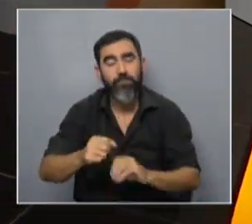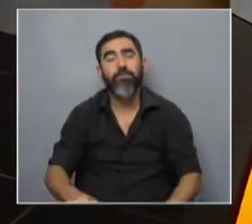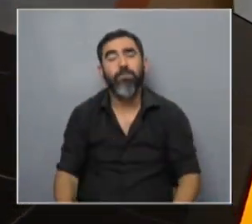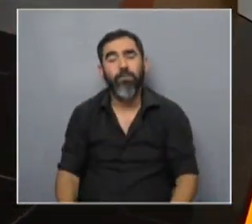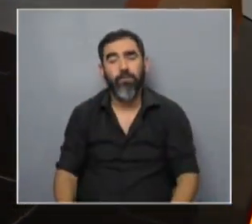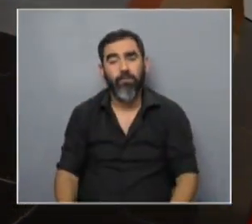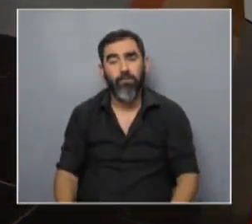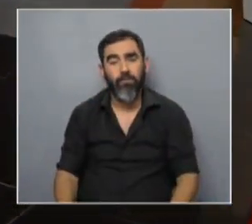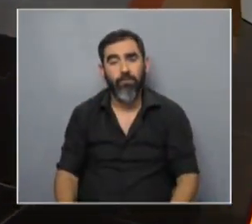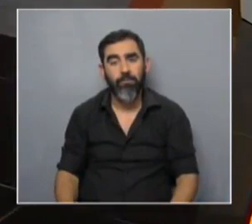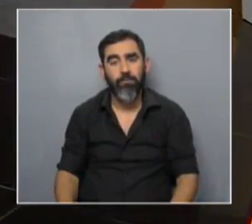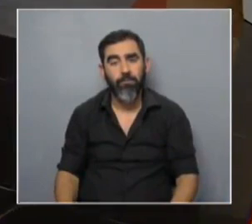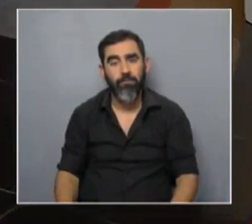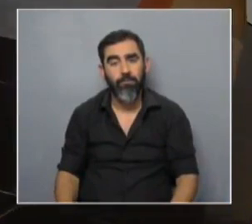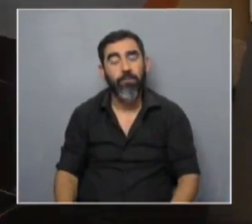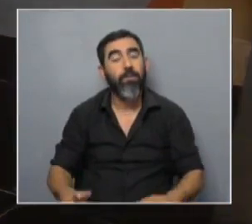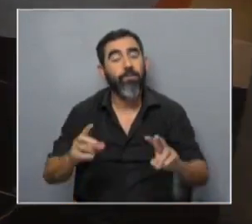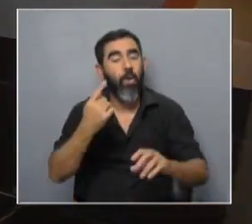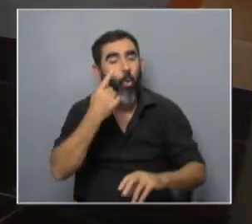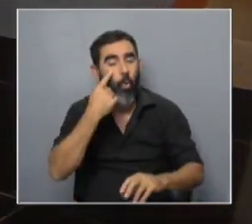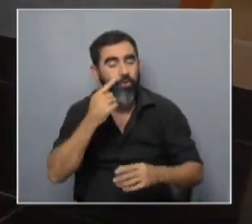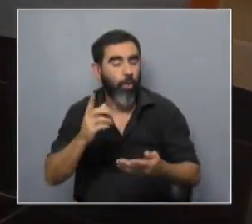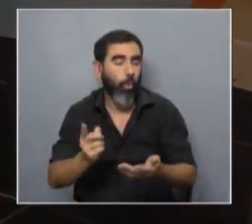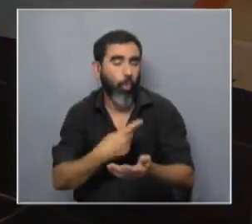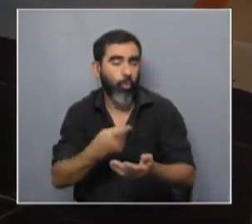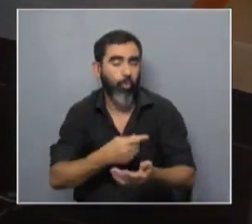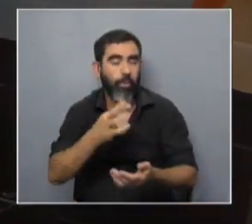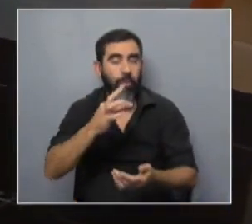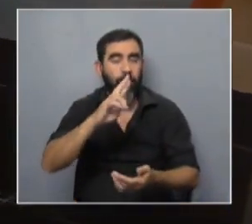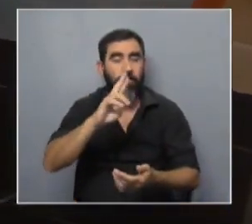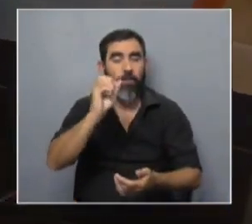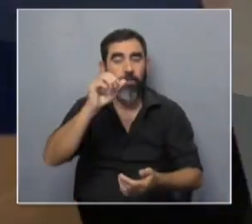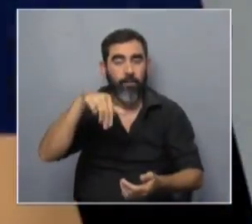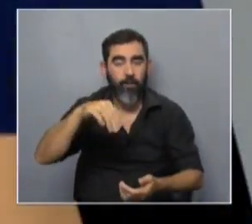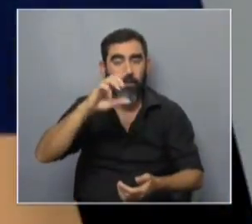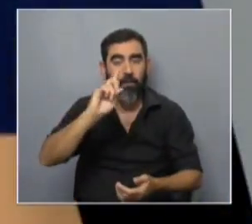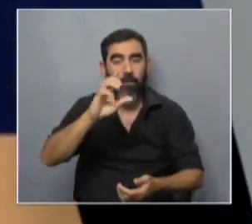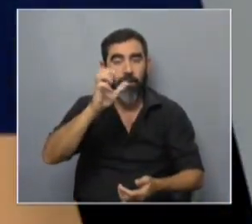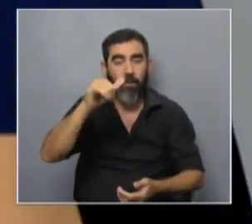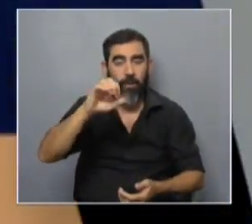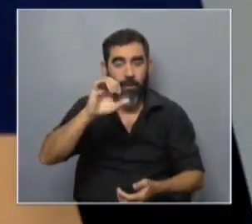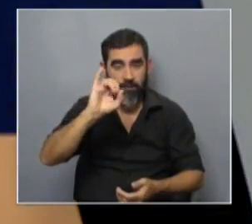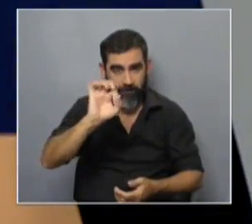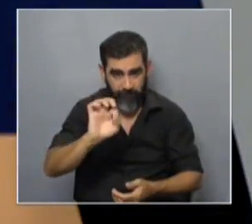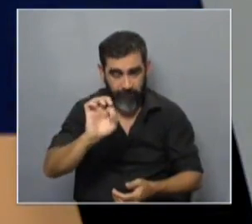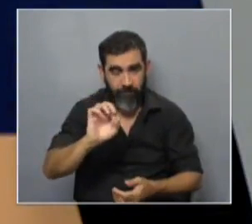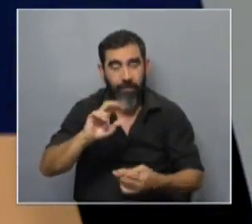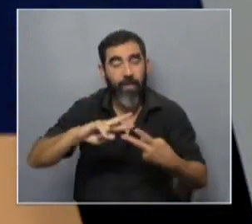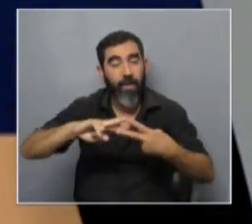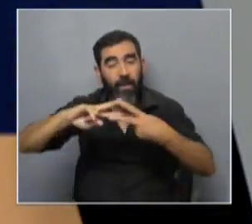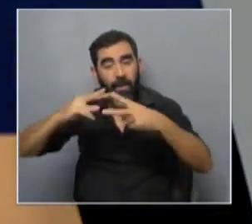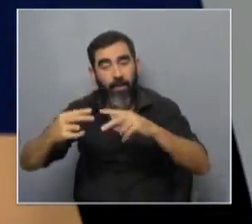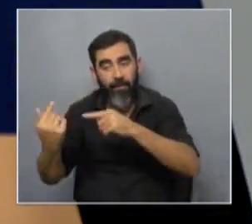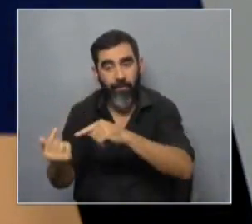pero que es separar lo que se conoce habitualmente como transgénesis de lo que es la edición genética en la enorme